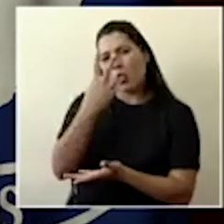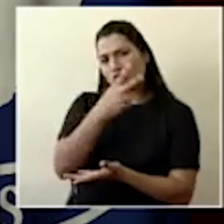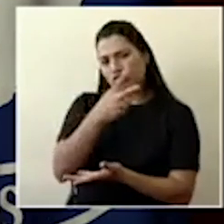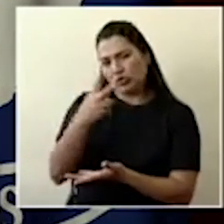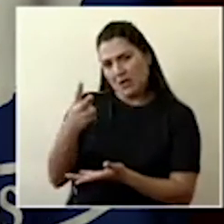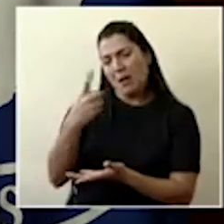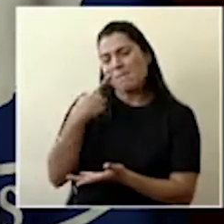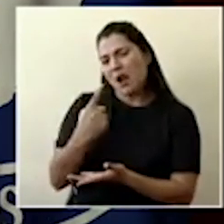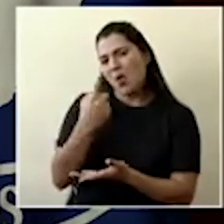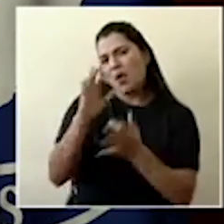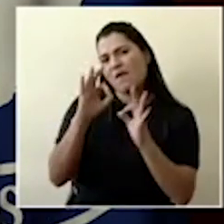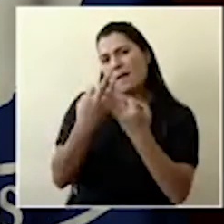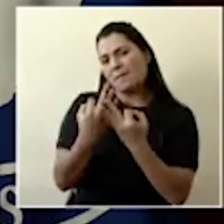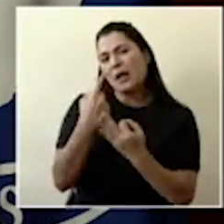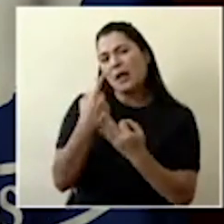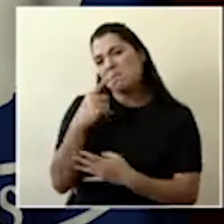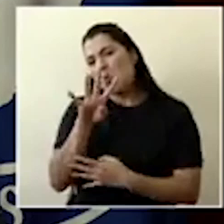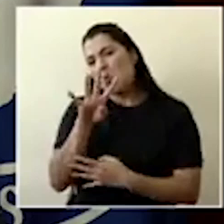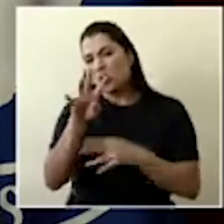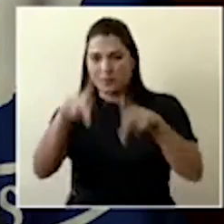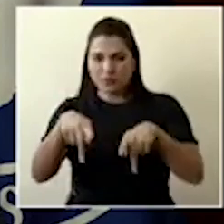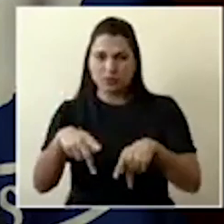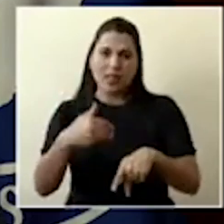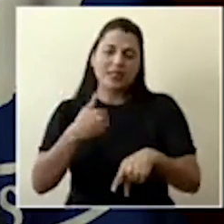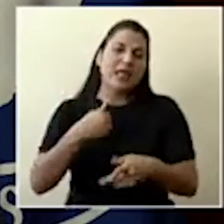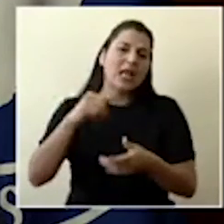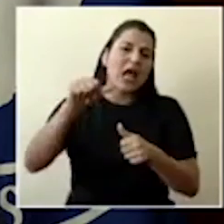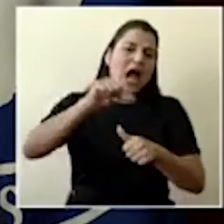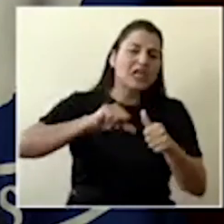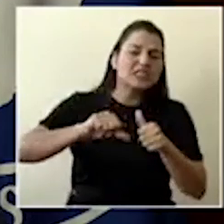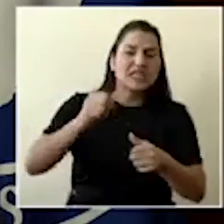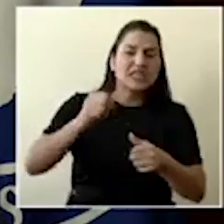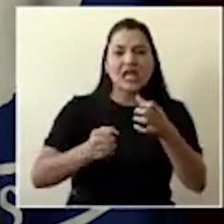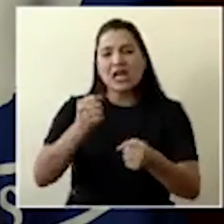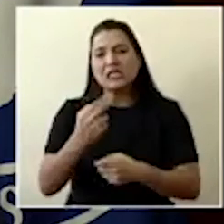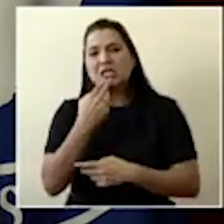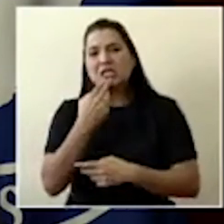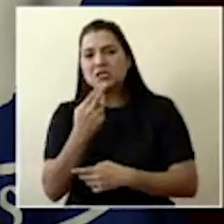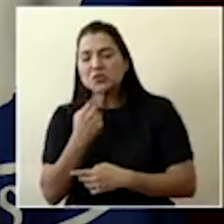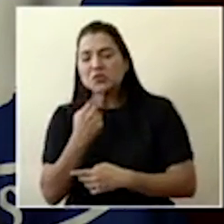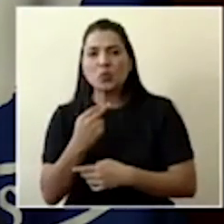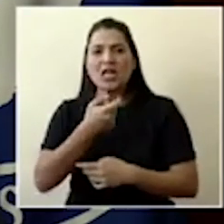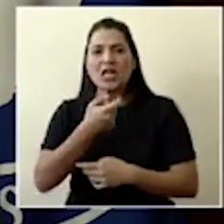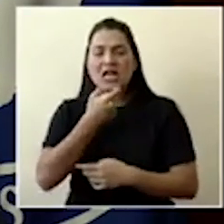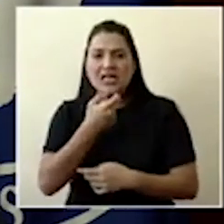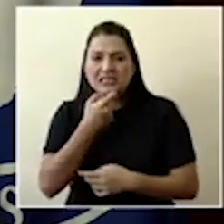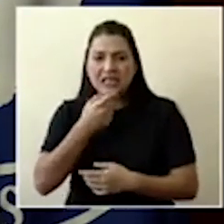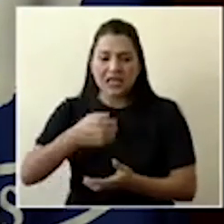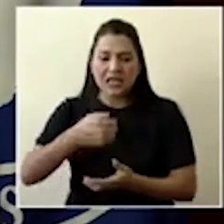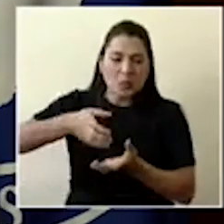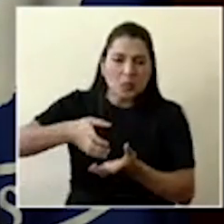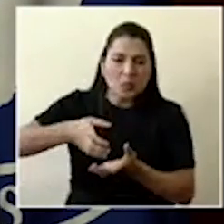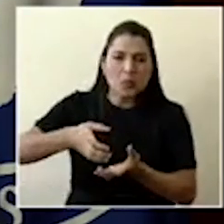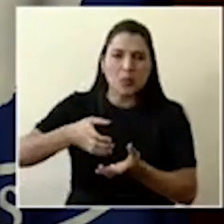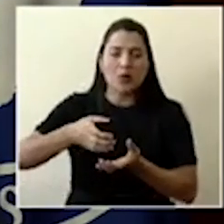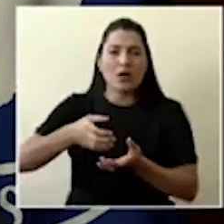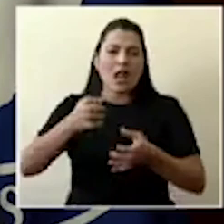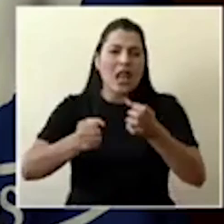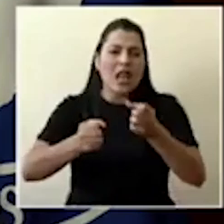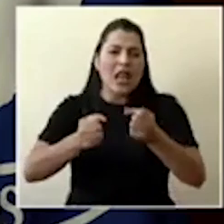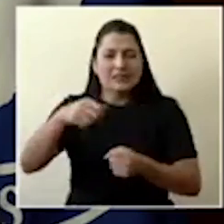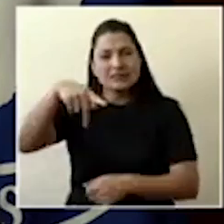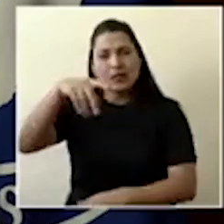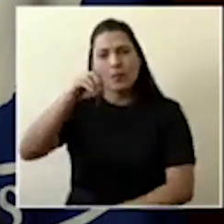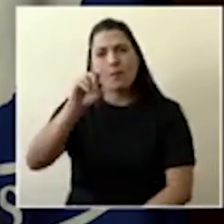se incluye aceite, arroz, frijoles, atún, avena, azúcar, leche, dulce, galletas, harina, leche en polvo, entre otras,